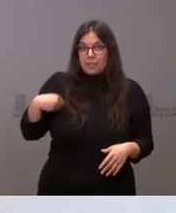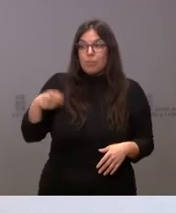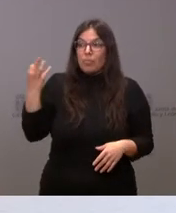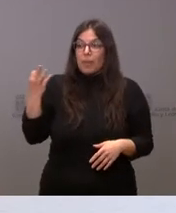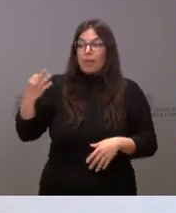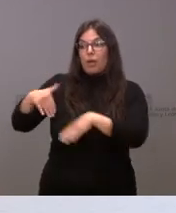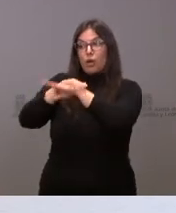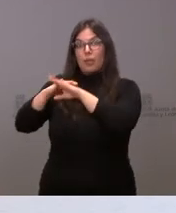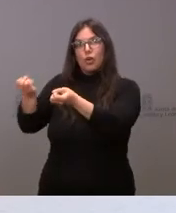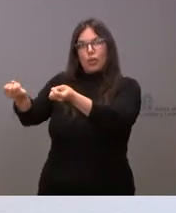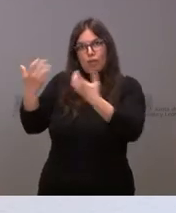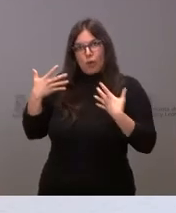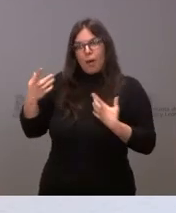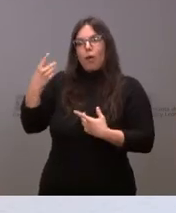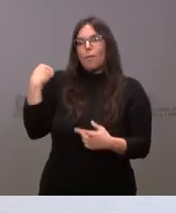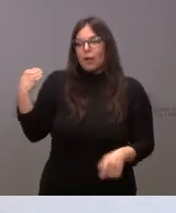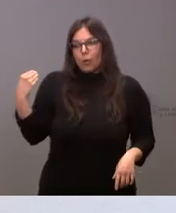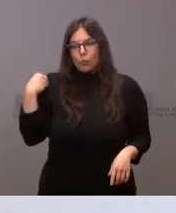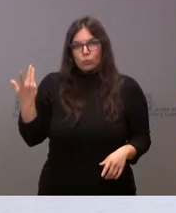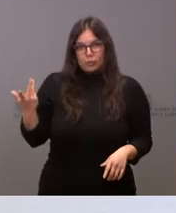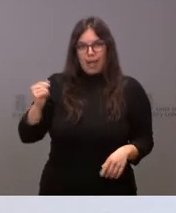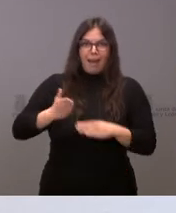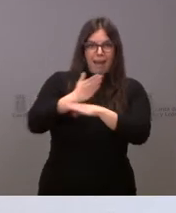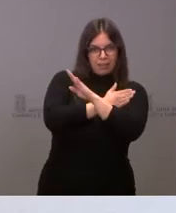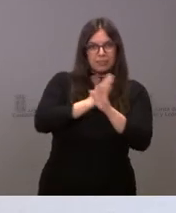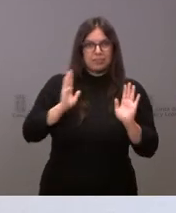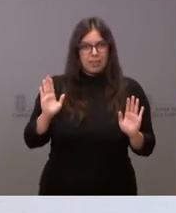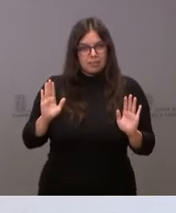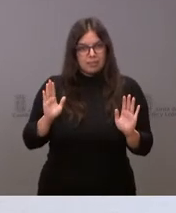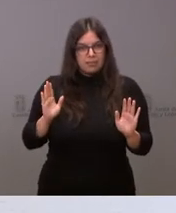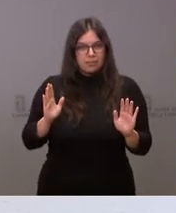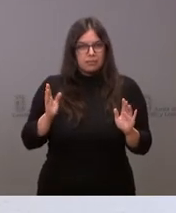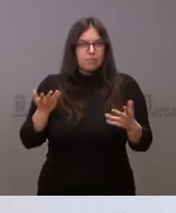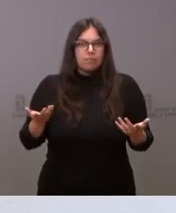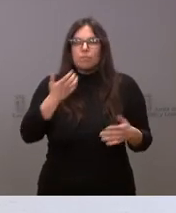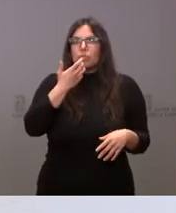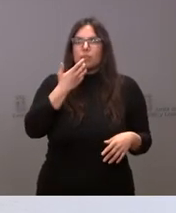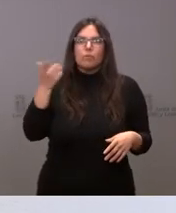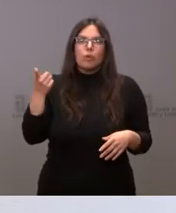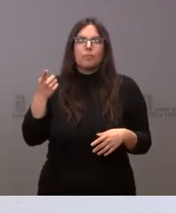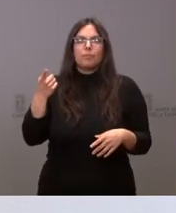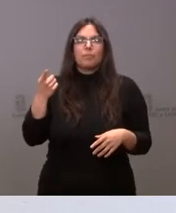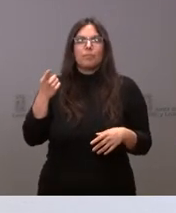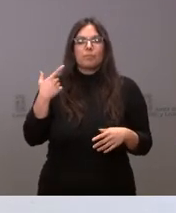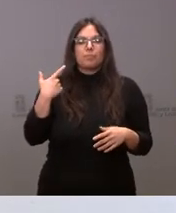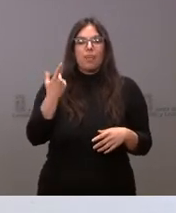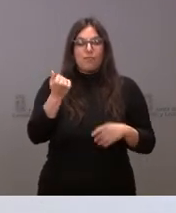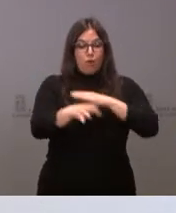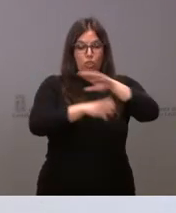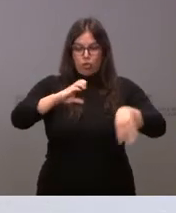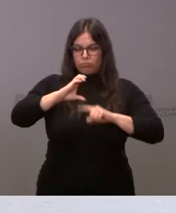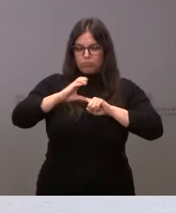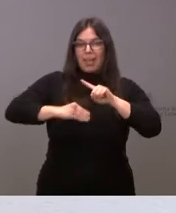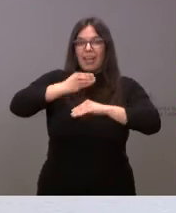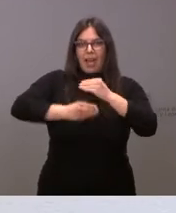informe, se nos consulte con antelación cómo se van a desarrollar esos fondos